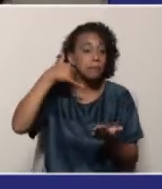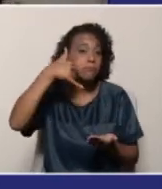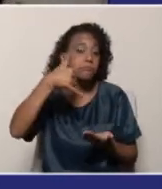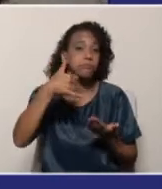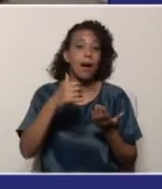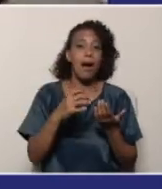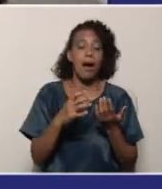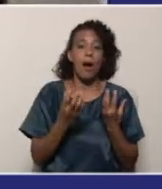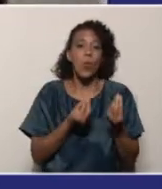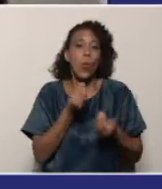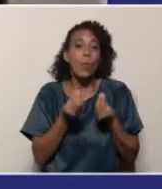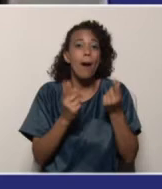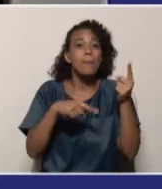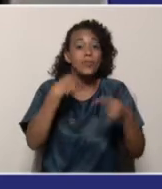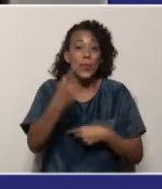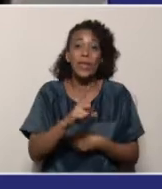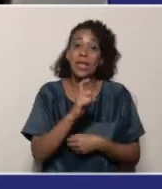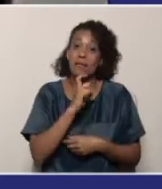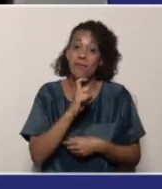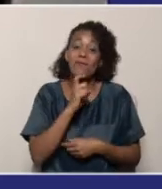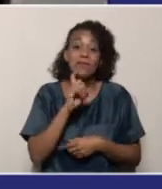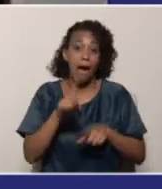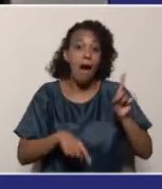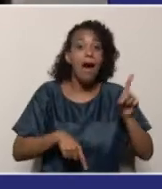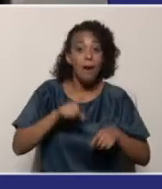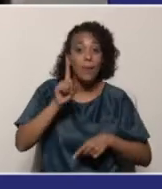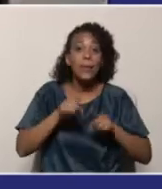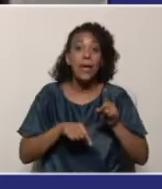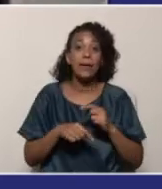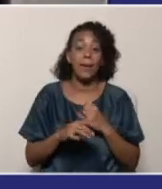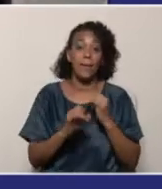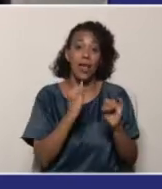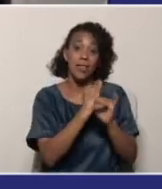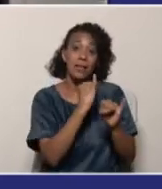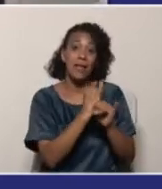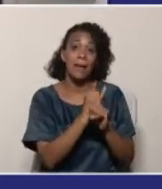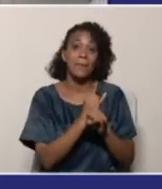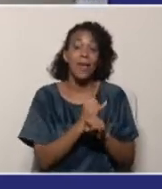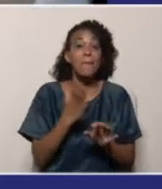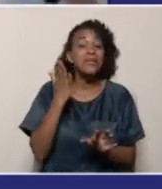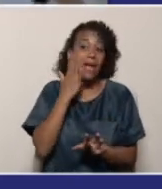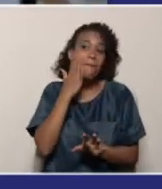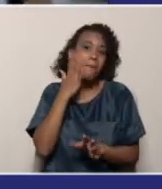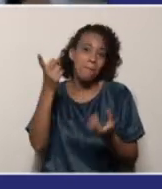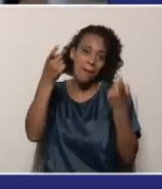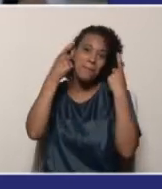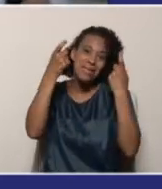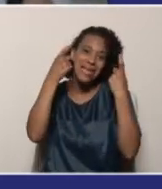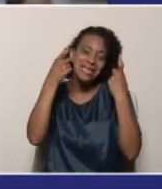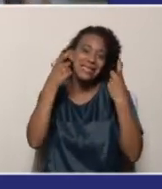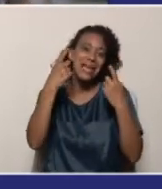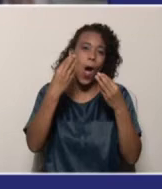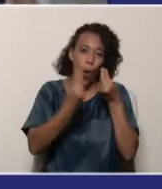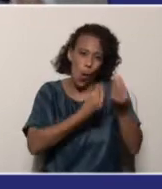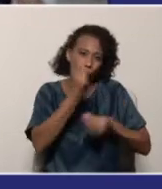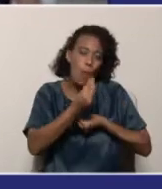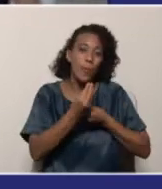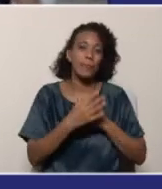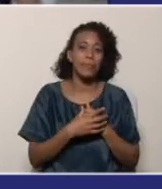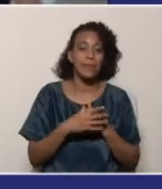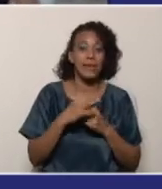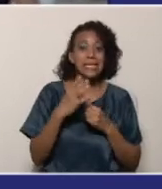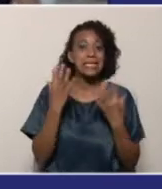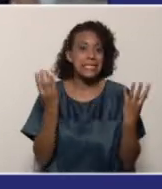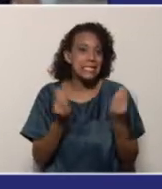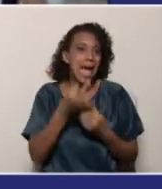realizar mis actividades escolares no se me hacía difícil utilizar el Internet, ya que mi madre me enseñó cómo utilizarlo debidamente. Siempre he